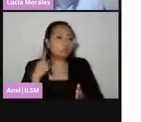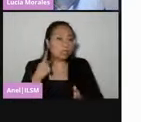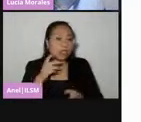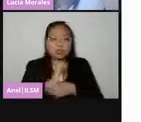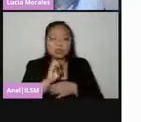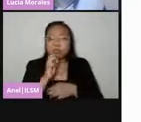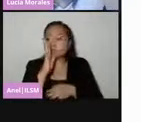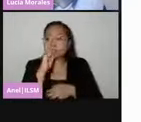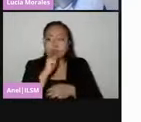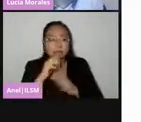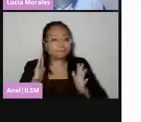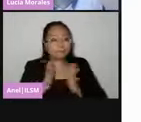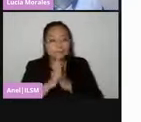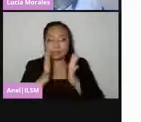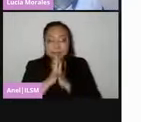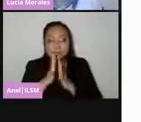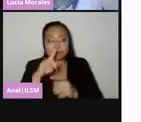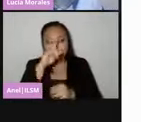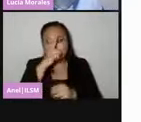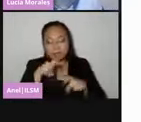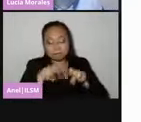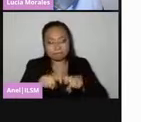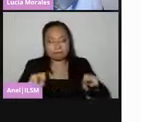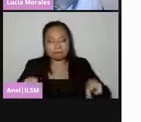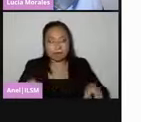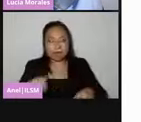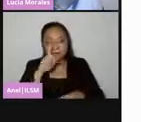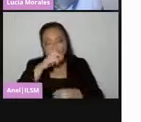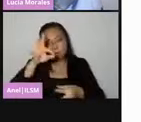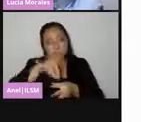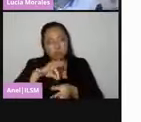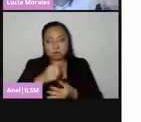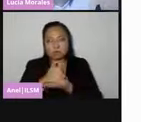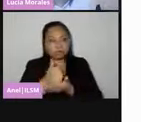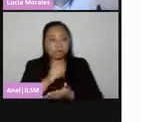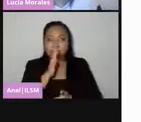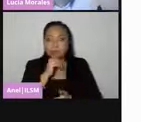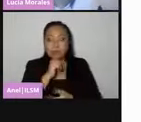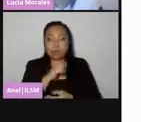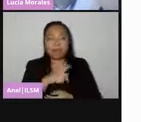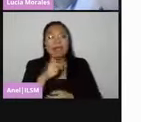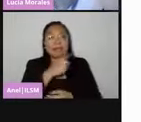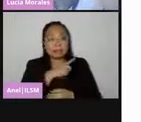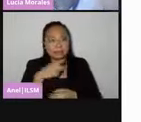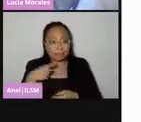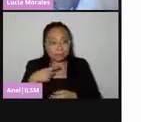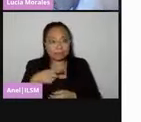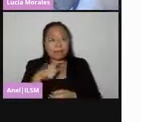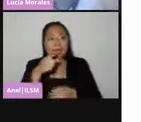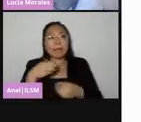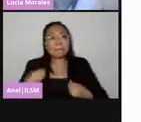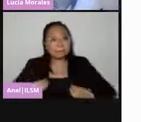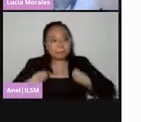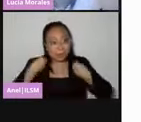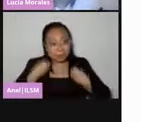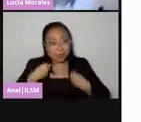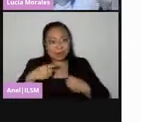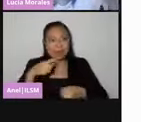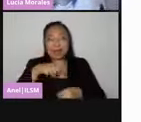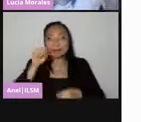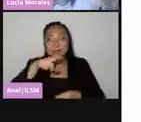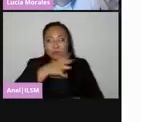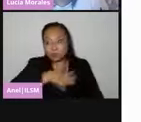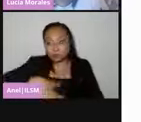de casilla. No ser servidor público de confianza con mando superior, ser residente de la sección electoral donde fungirán como autoridad electoral.